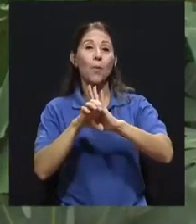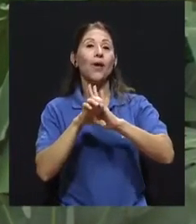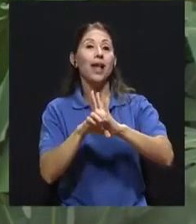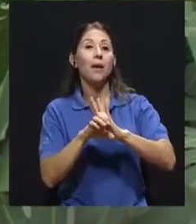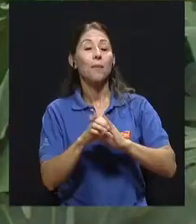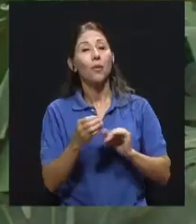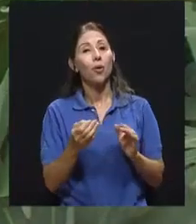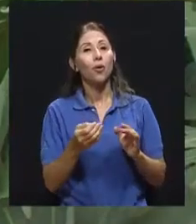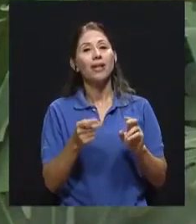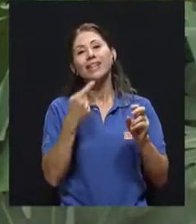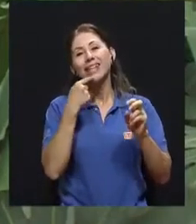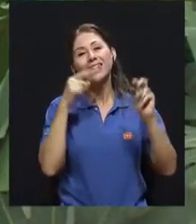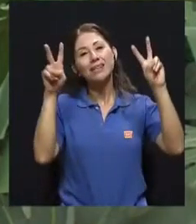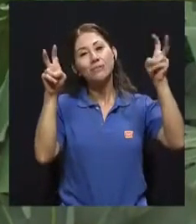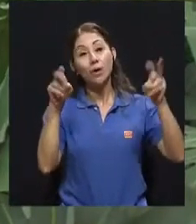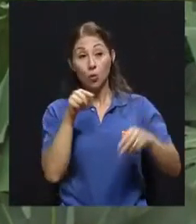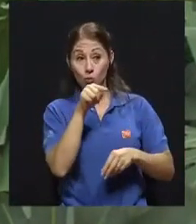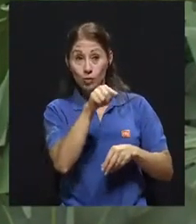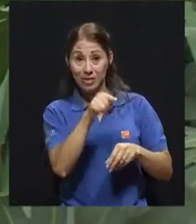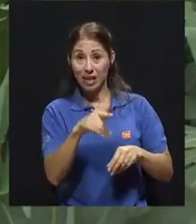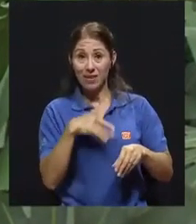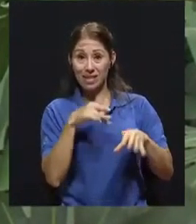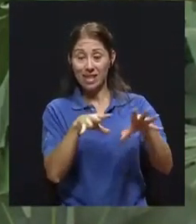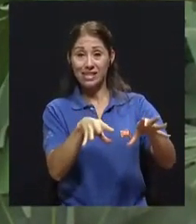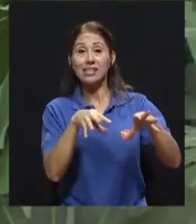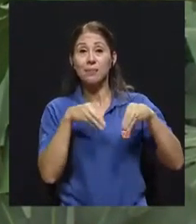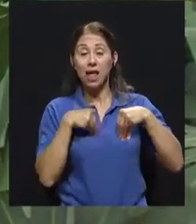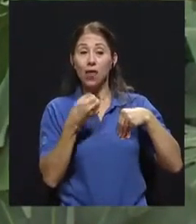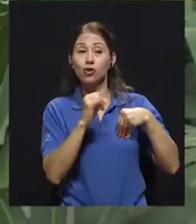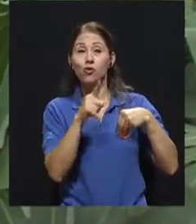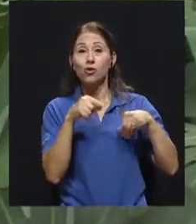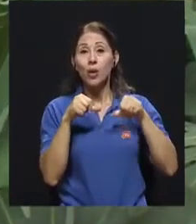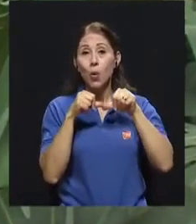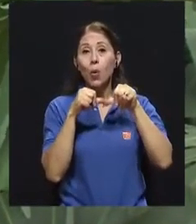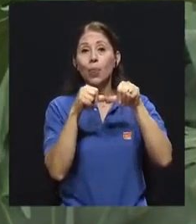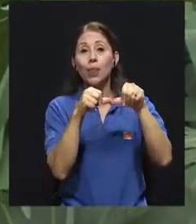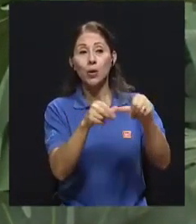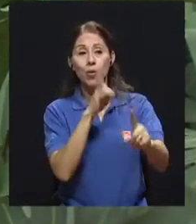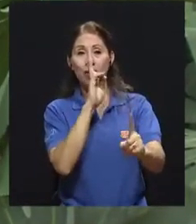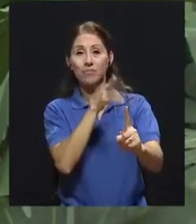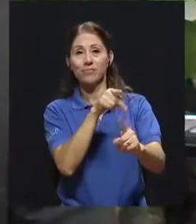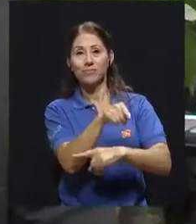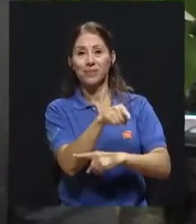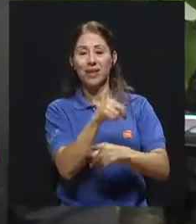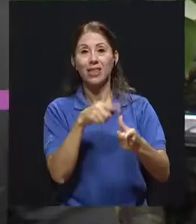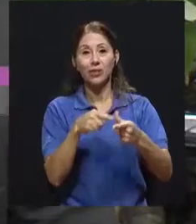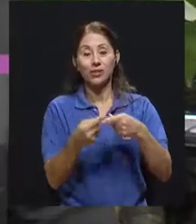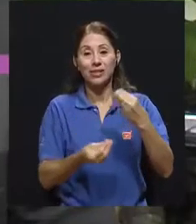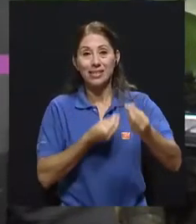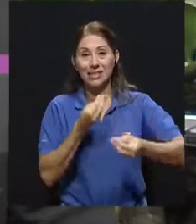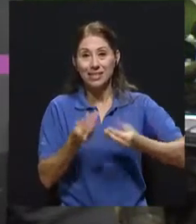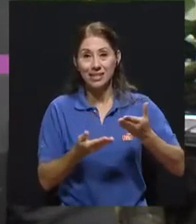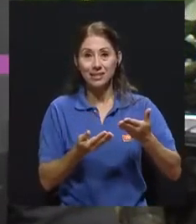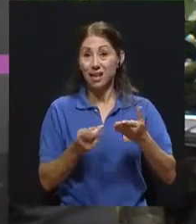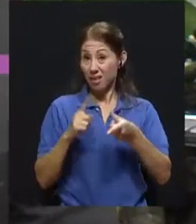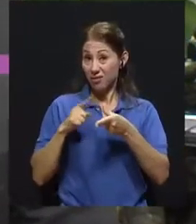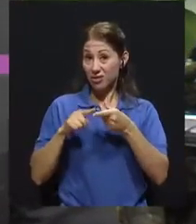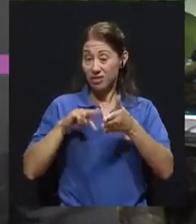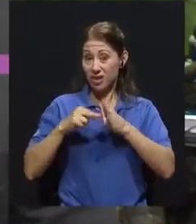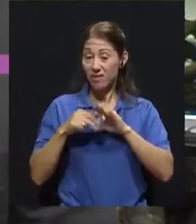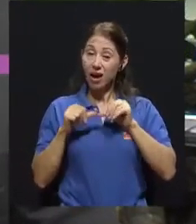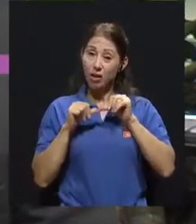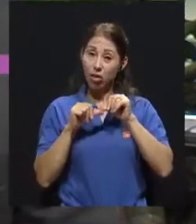mantengas esa condición. Claro. Entonces, ahí estamos amarrando y anclando a la persona a esa situación. perpetúa en su